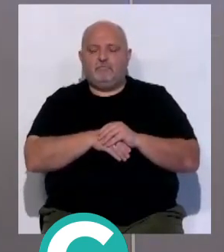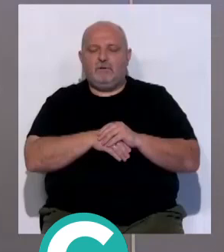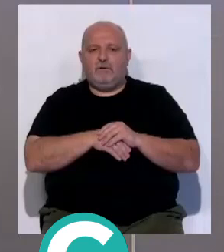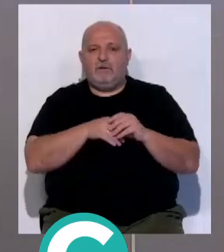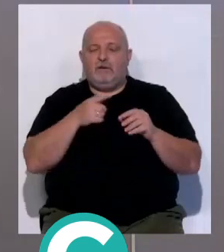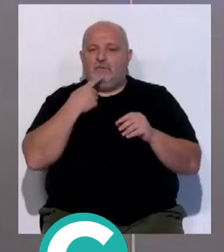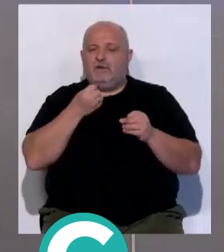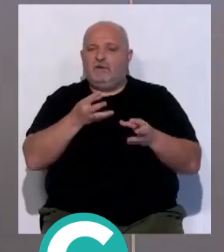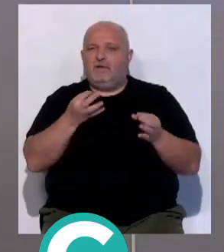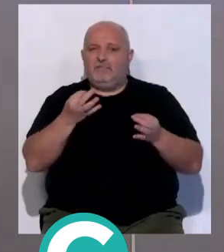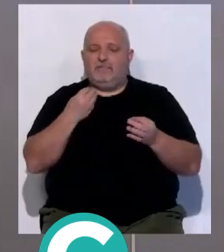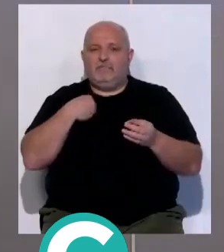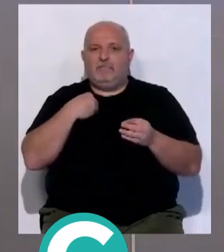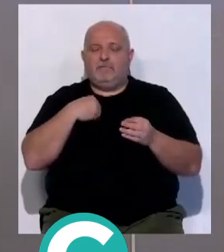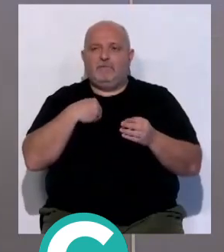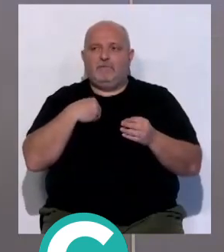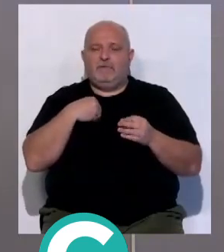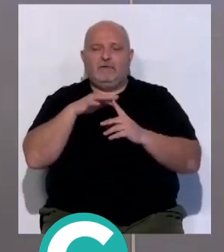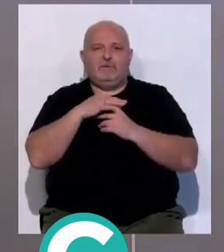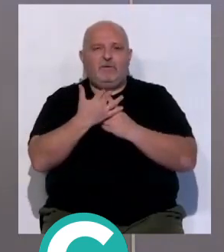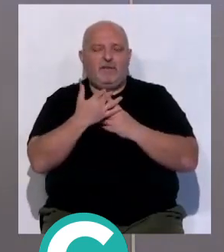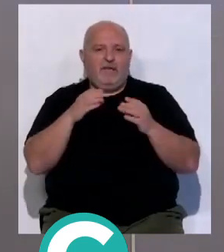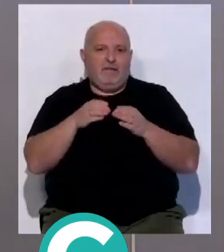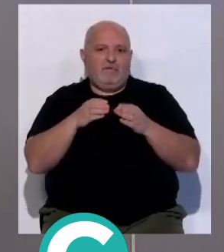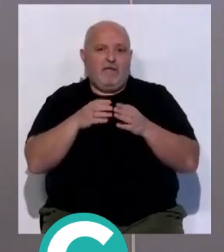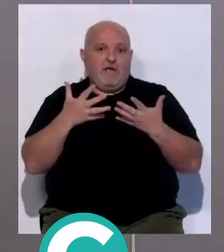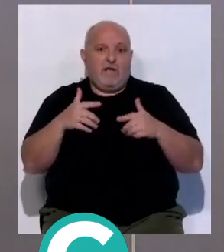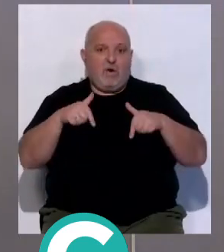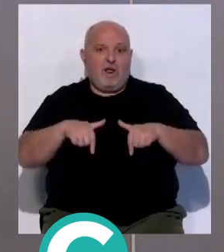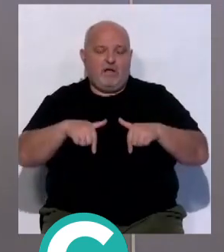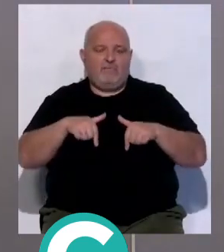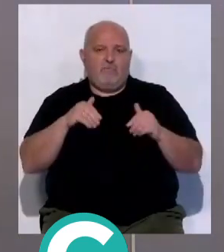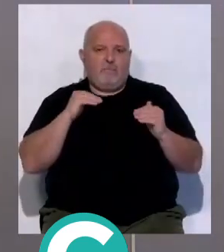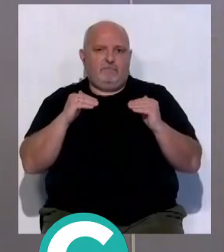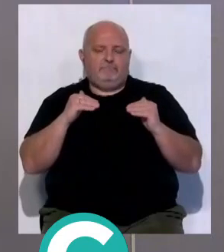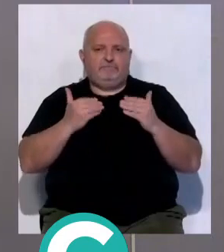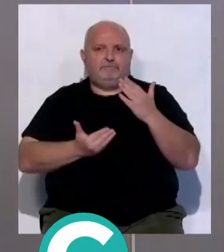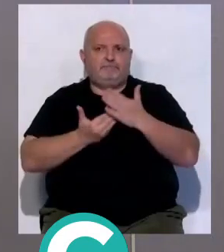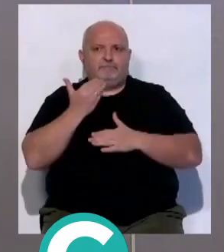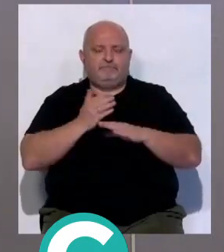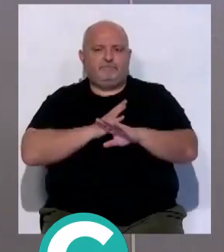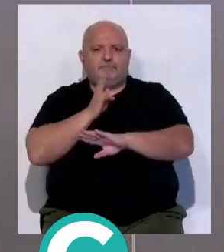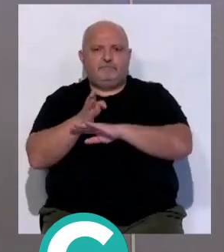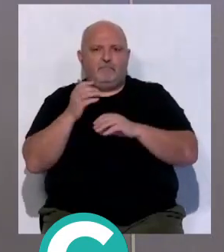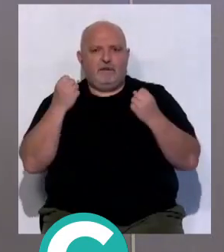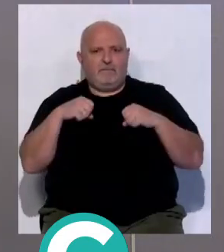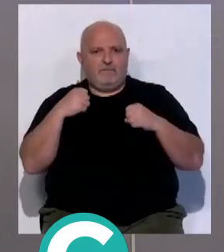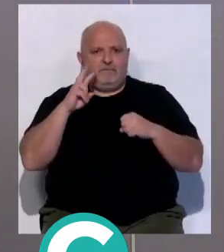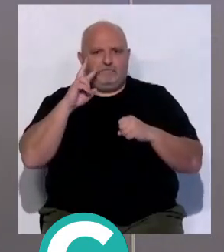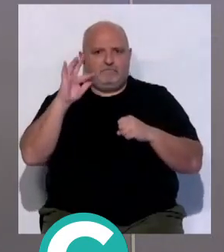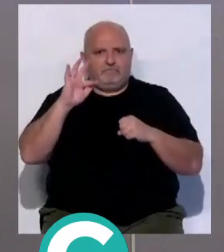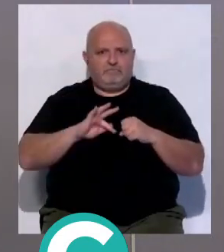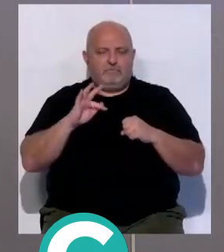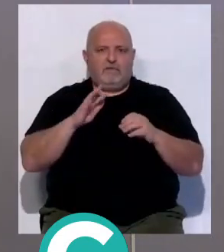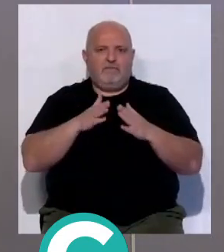nos lleva es la situación del equipo, cómo está en estos momentos. Esta mañana estuvimos en el entrenamiento en la Ciudad